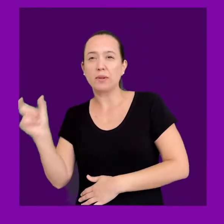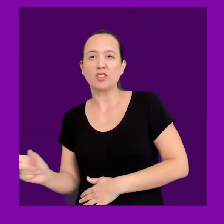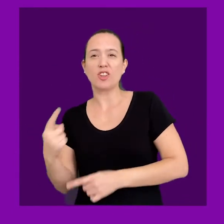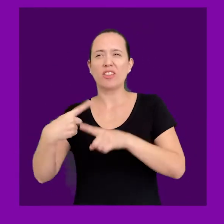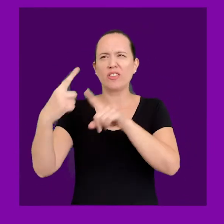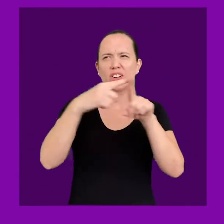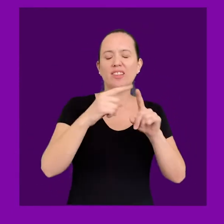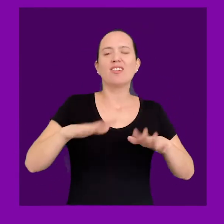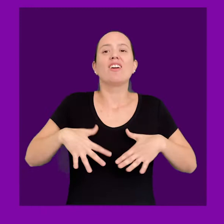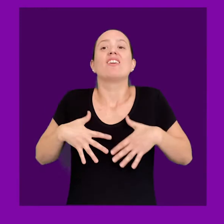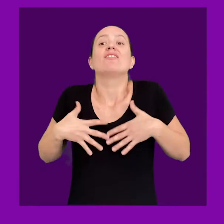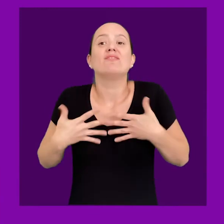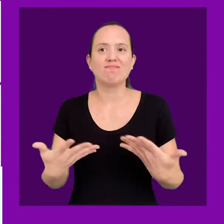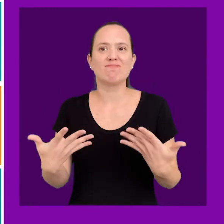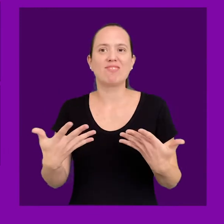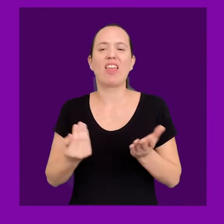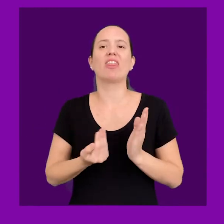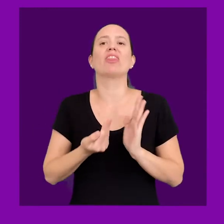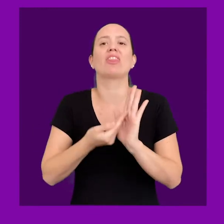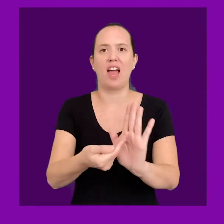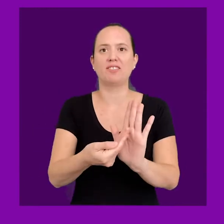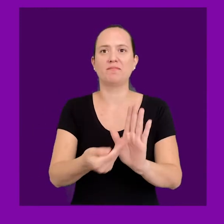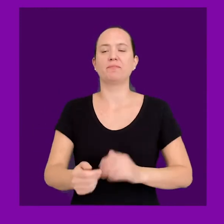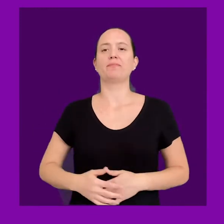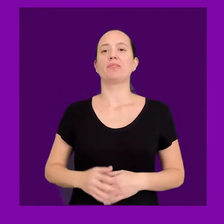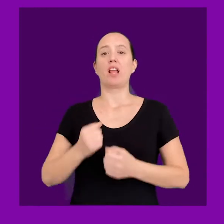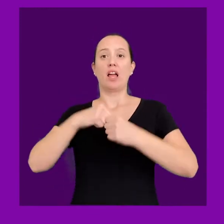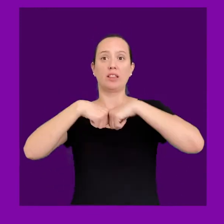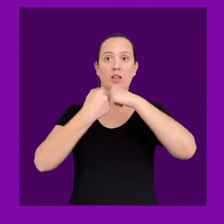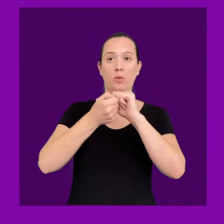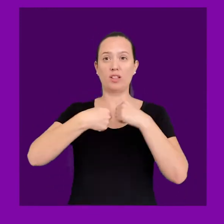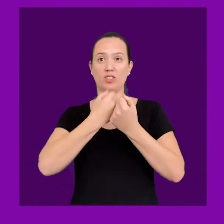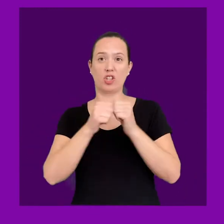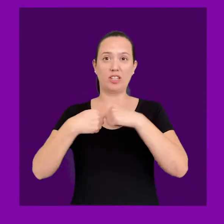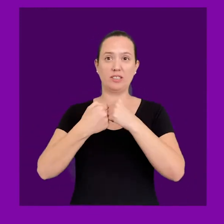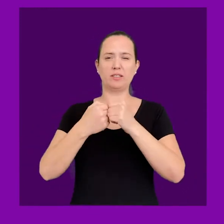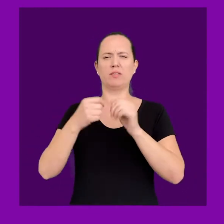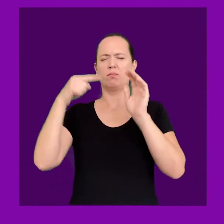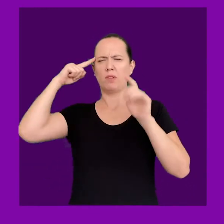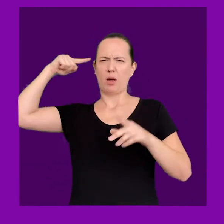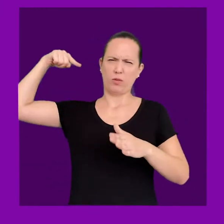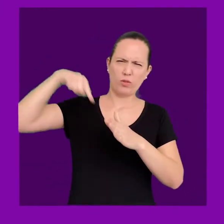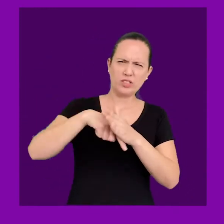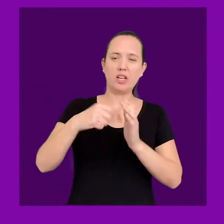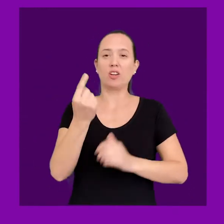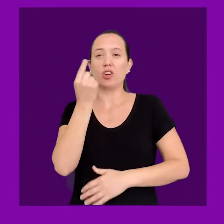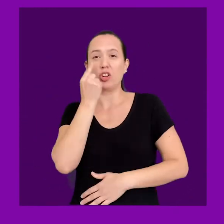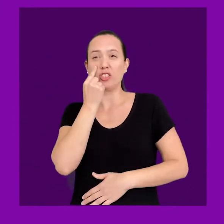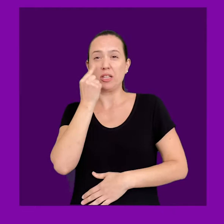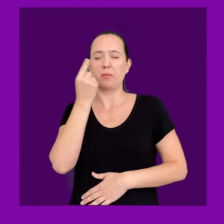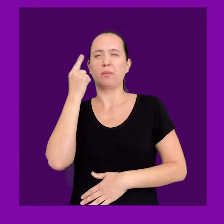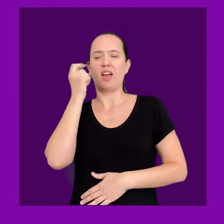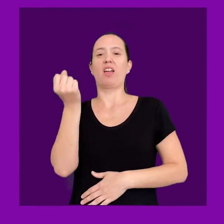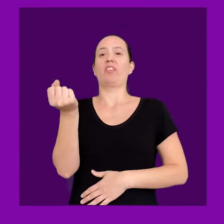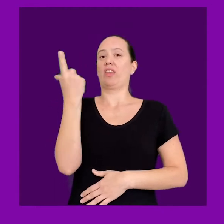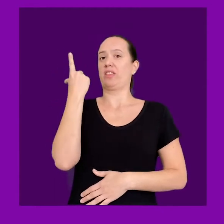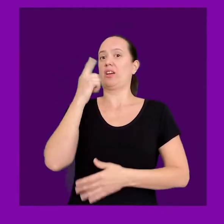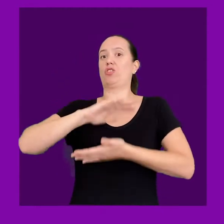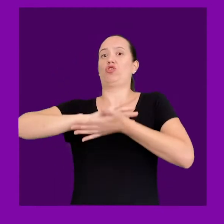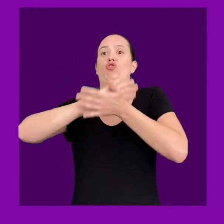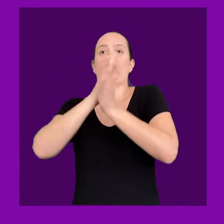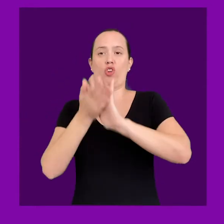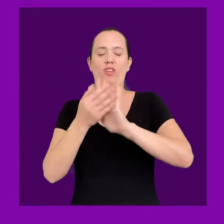está en la cualidad afectiva que le otorgamos. Para profundizar en el conocimiento del cuerpo, es importante